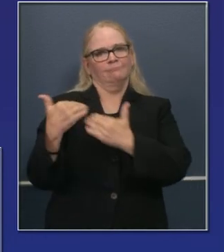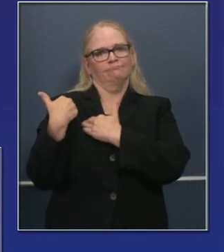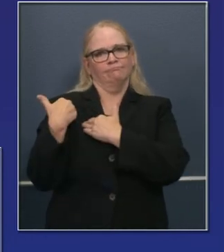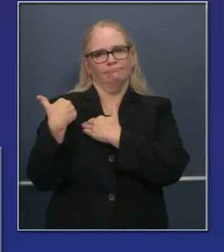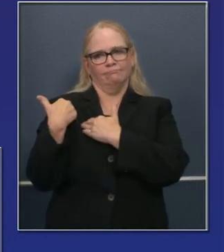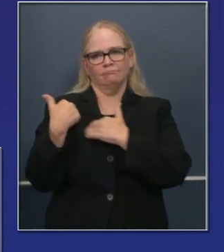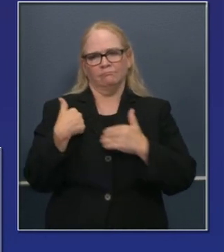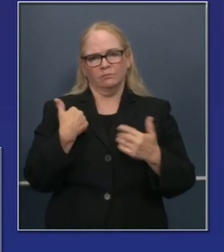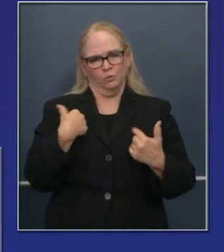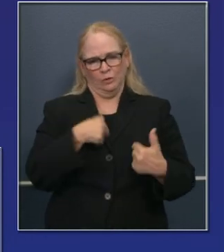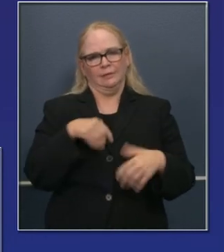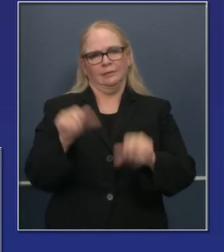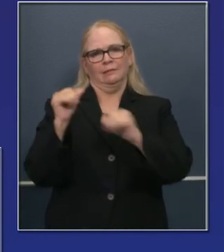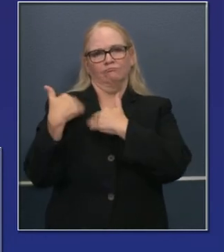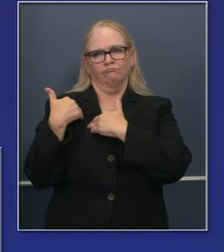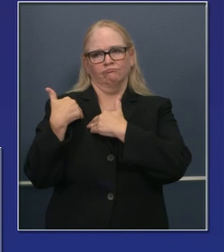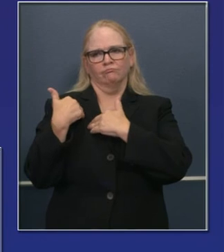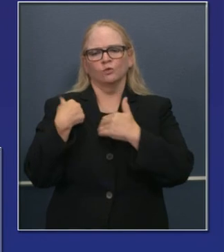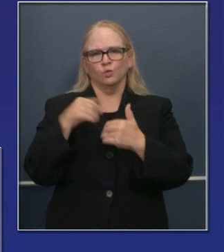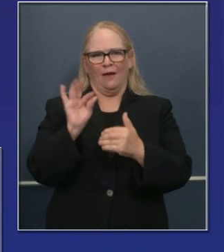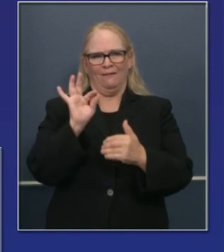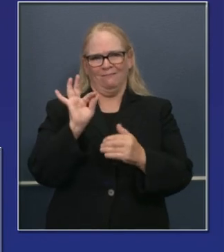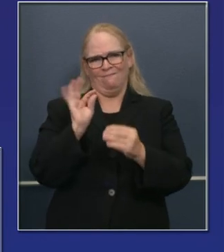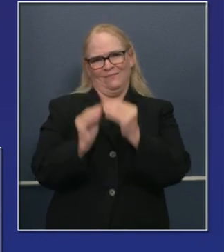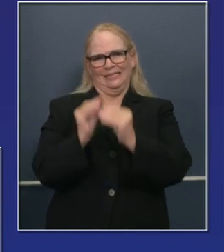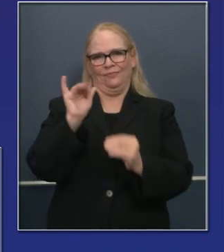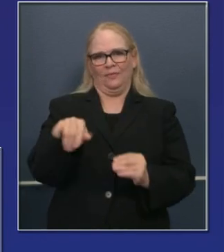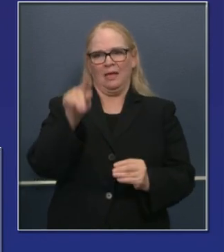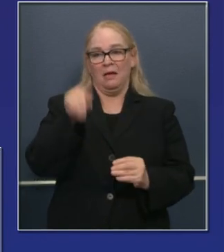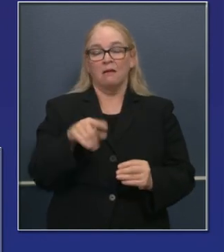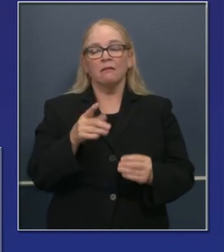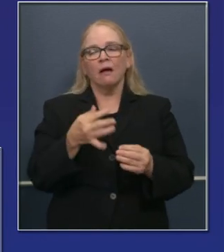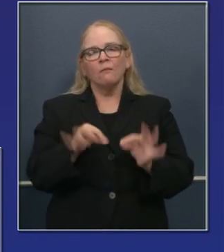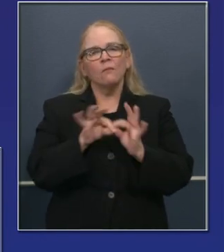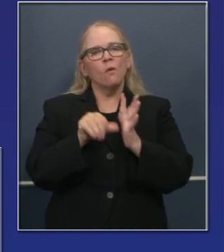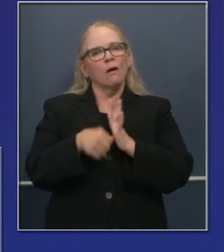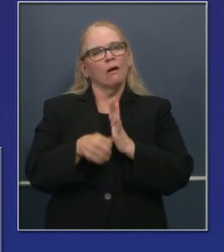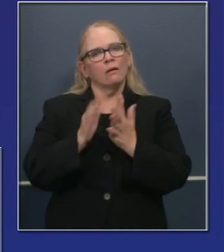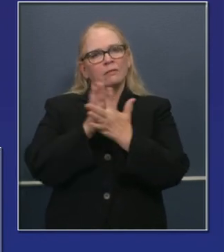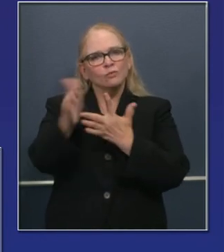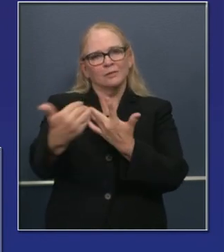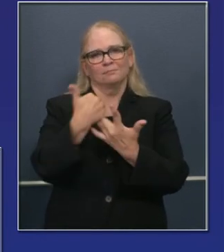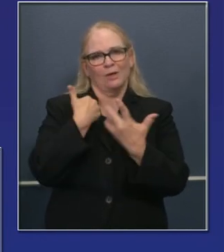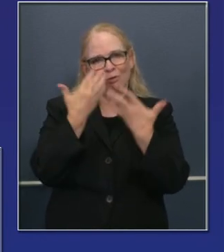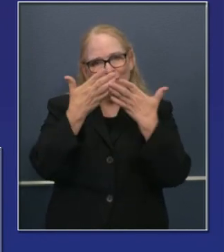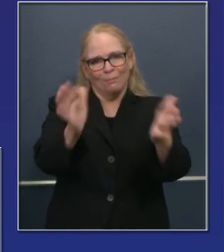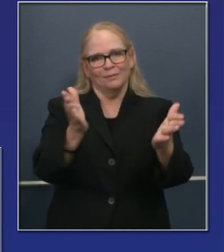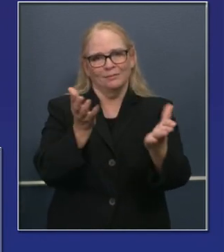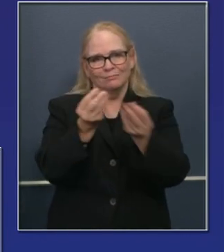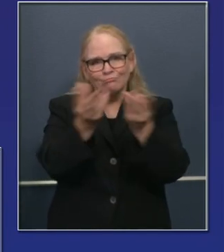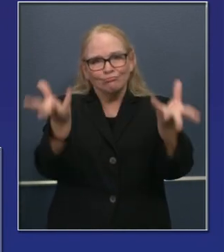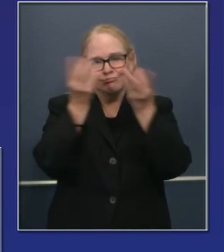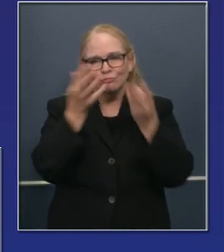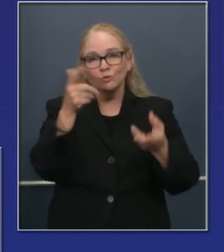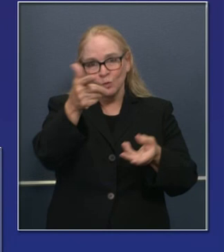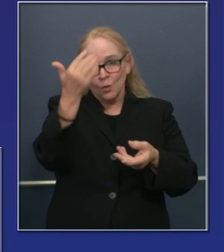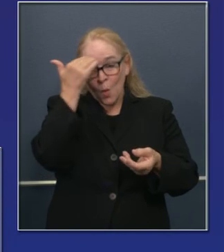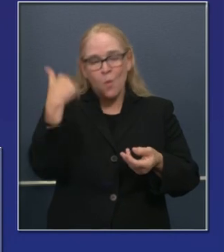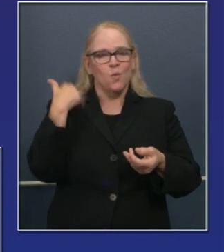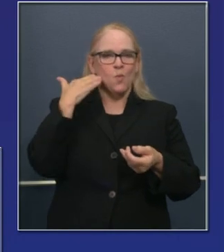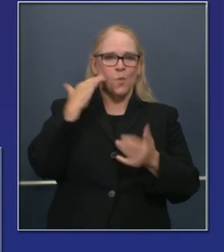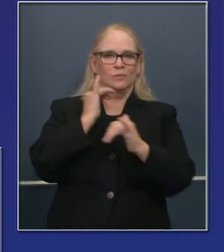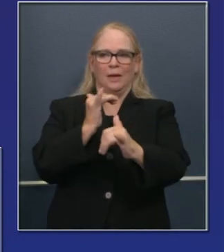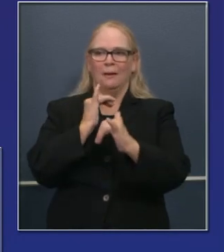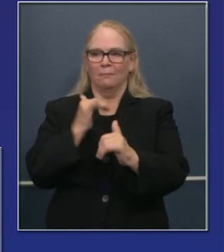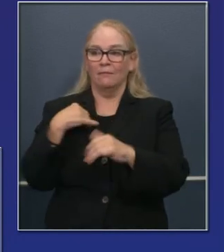parte de esa tenemos que ser transparentes sobre estas cosas, ser francos con ustedes sobre estas cosas. El doctor Galli comenzó este